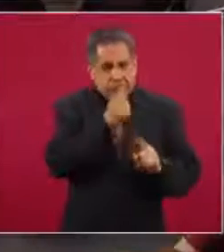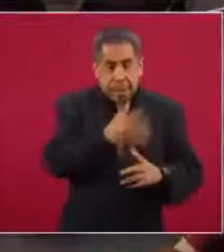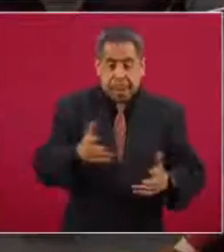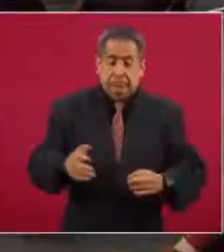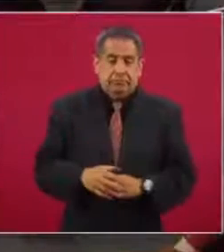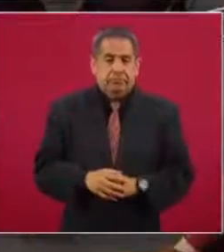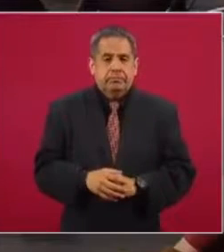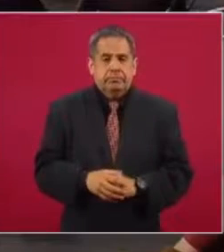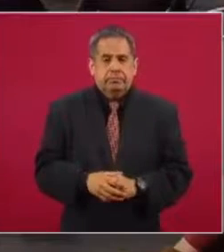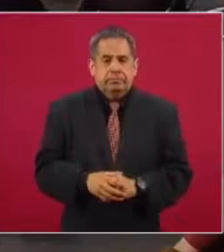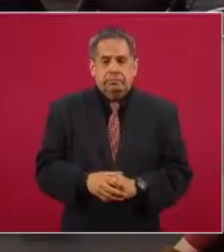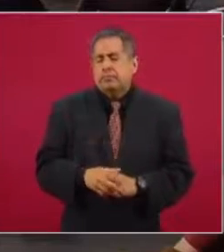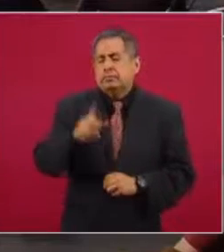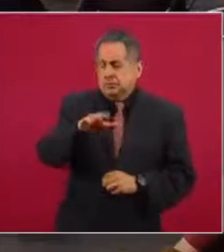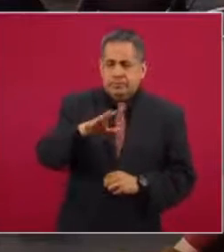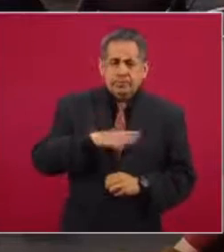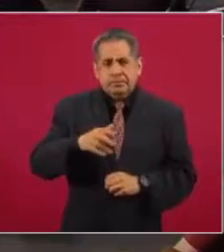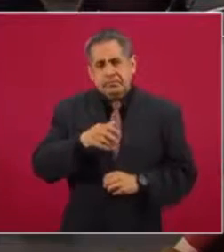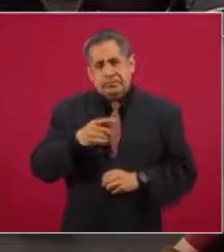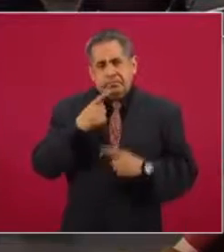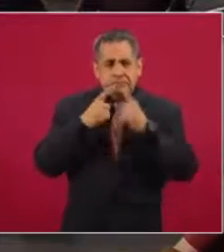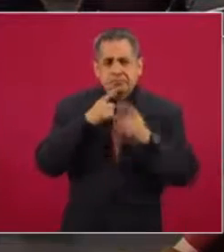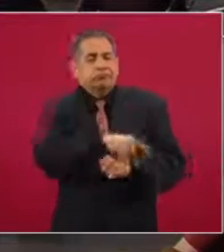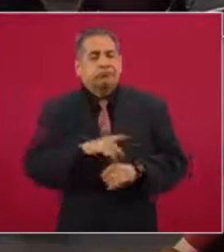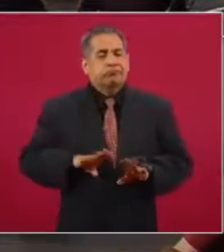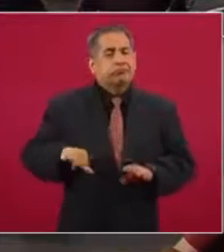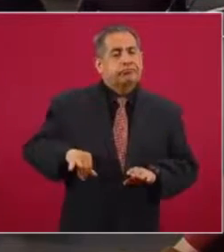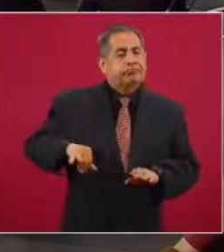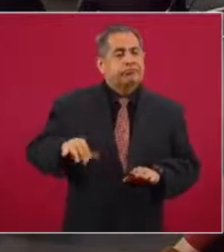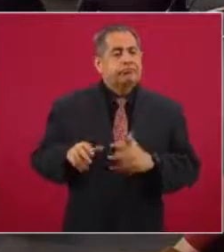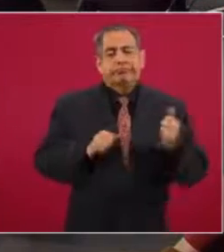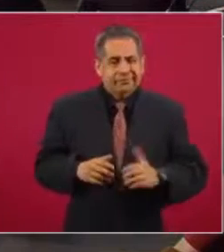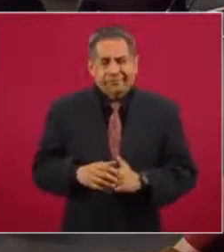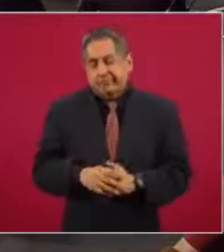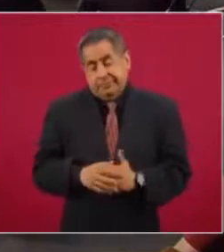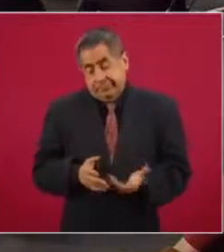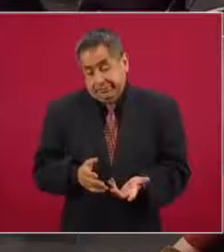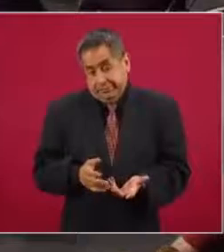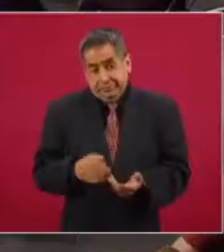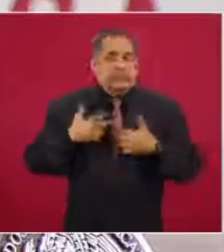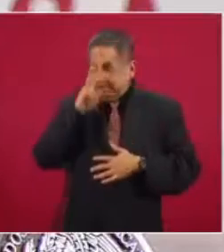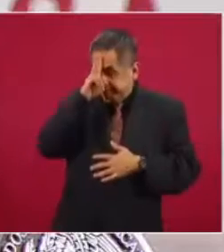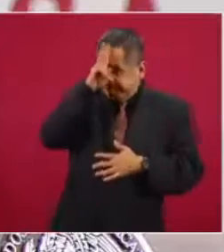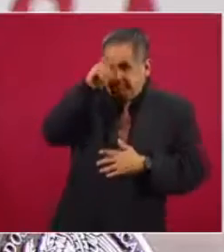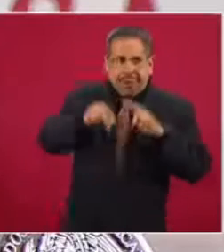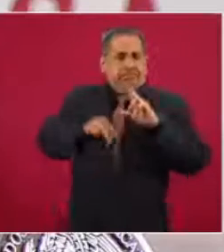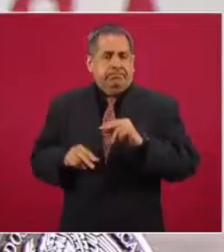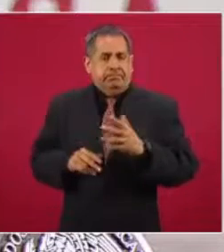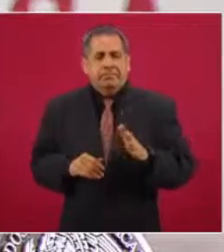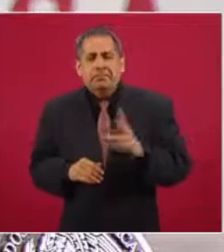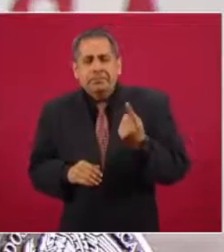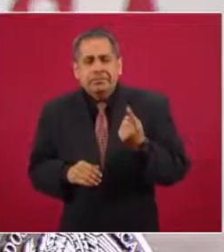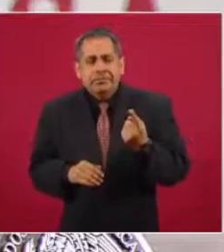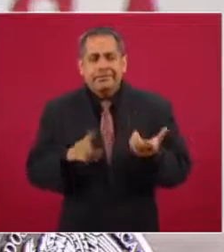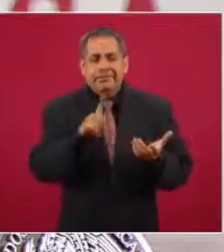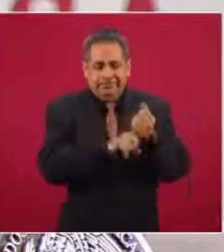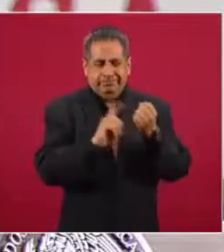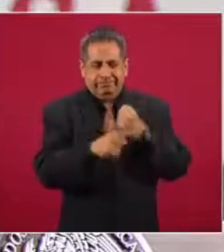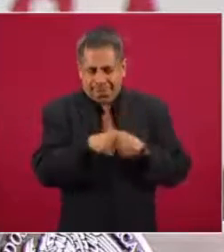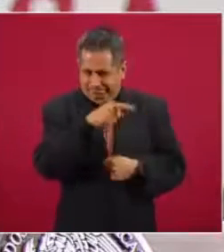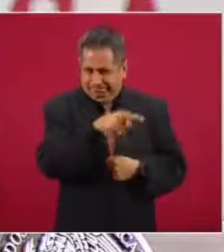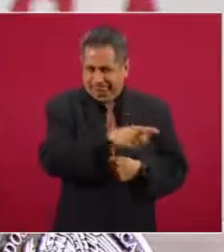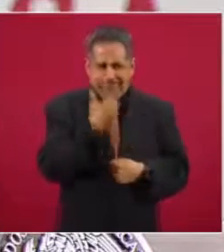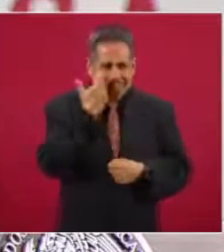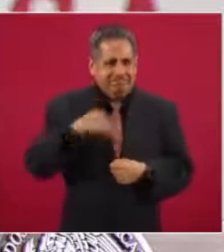Sí, ha habido diálogo, pero es un asunto de intereses. Cuando hay tanto encono, o es una